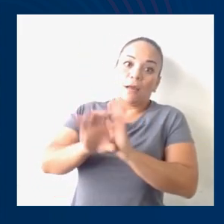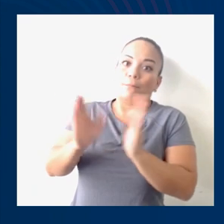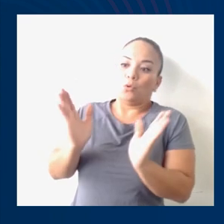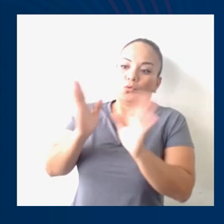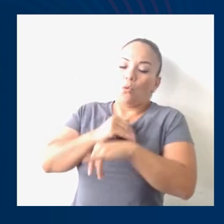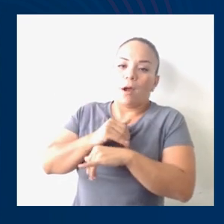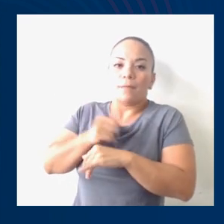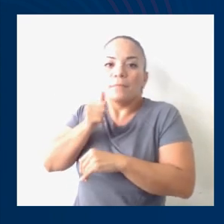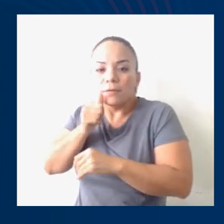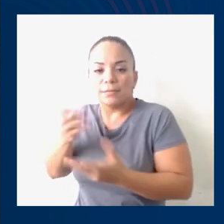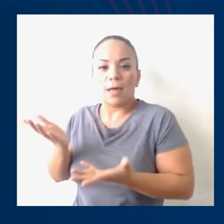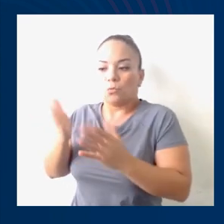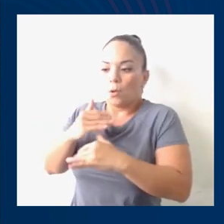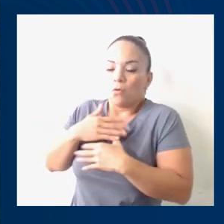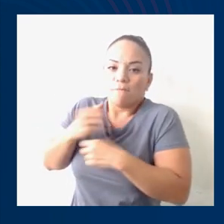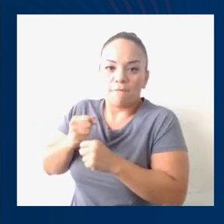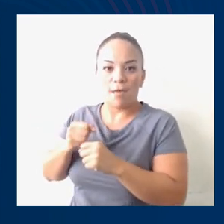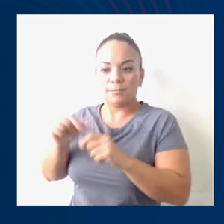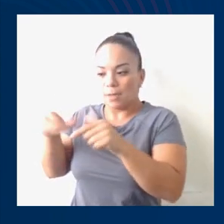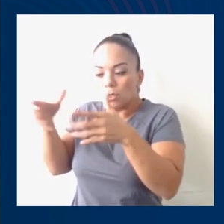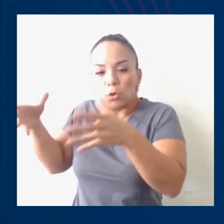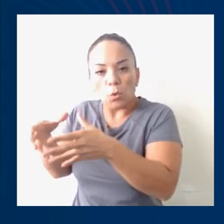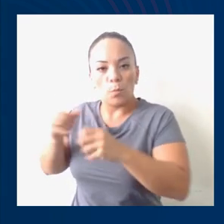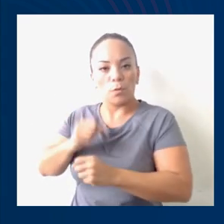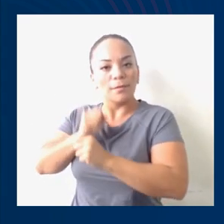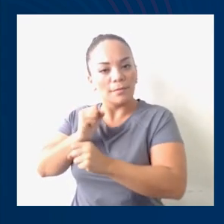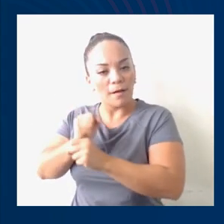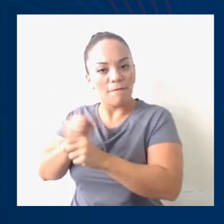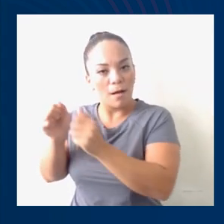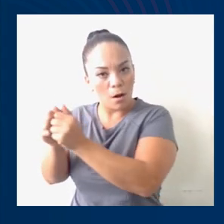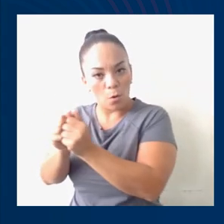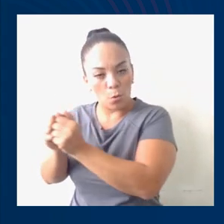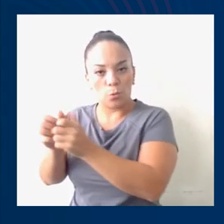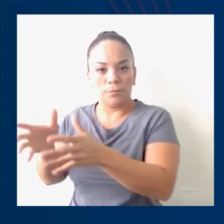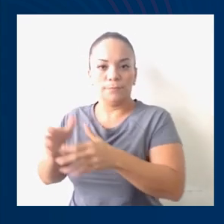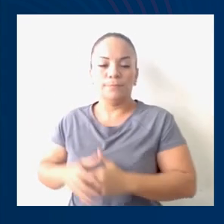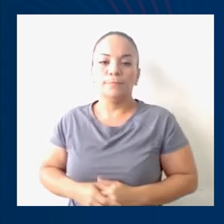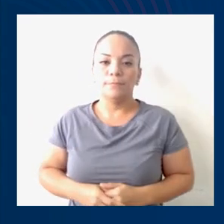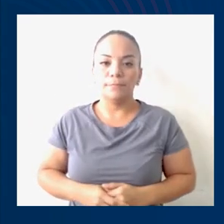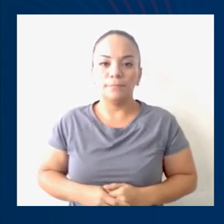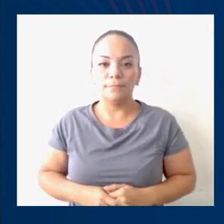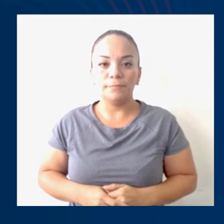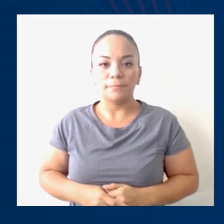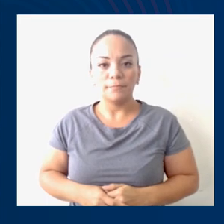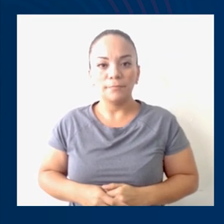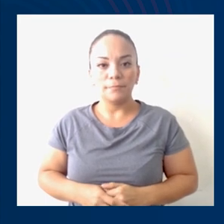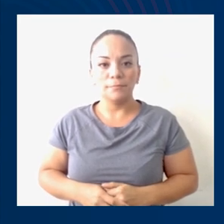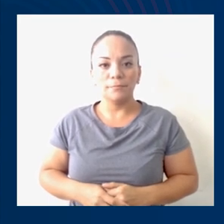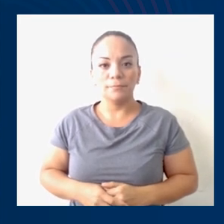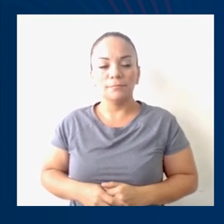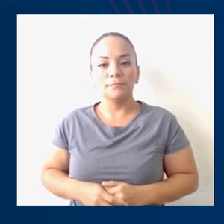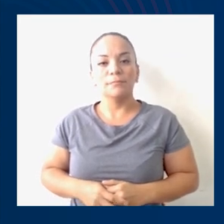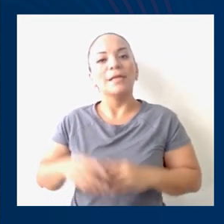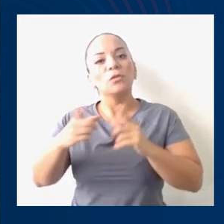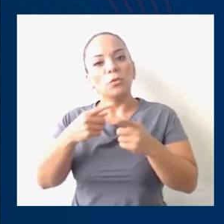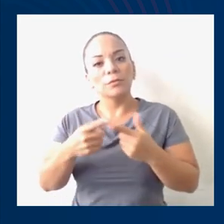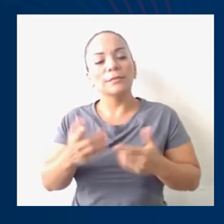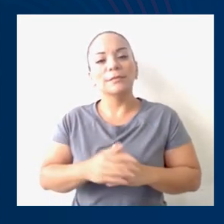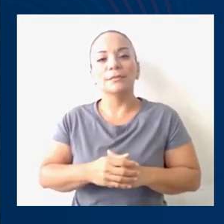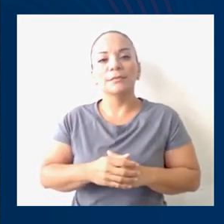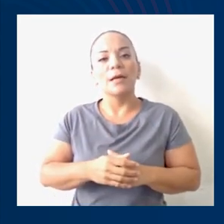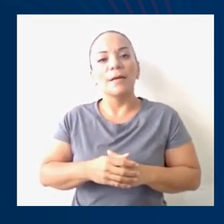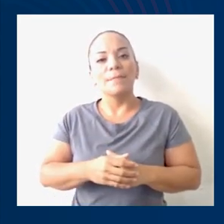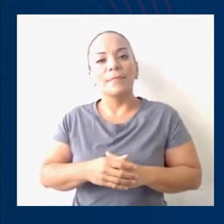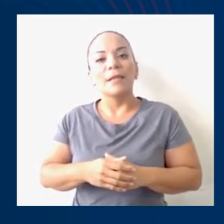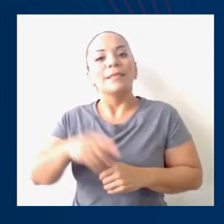la intimidad de la confianza de un grupo que trabaja juntos pero que tiene que tener